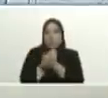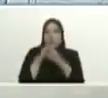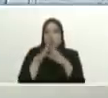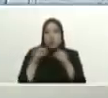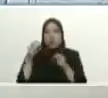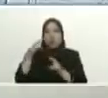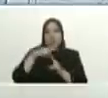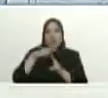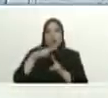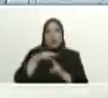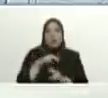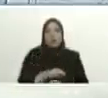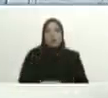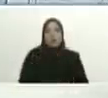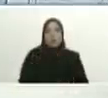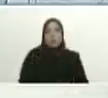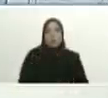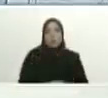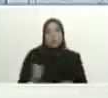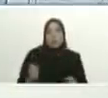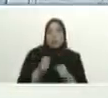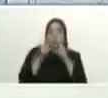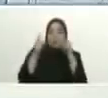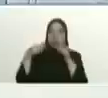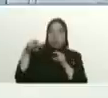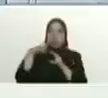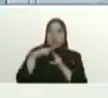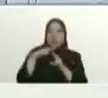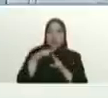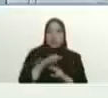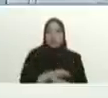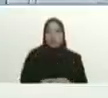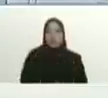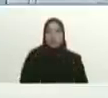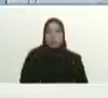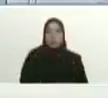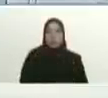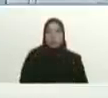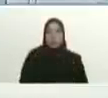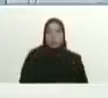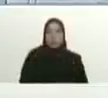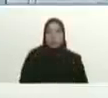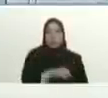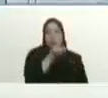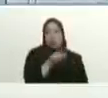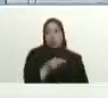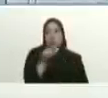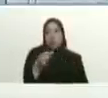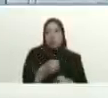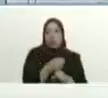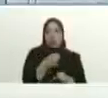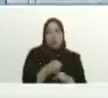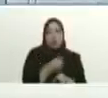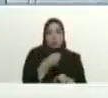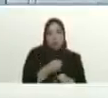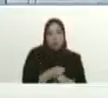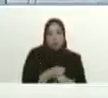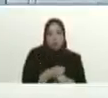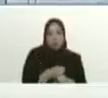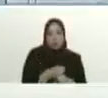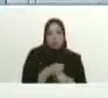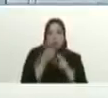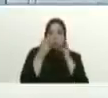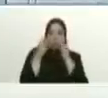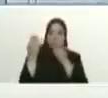de verdad admirado Táchira tierra de gente buena trabajadora y